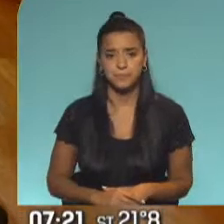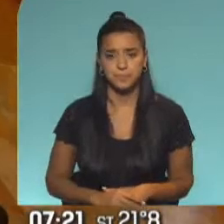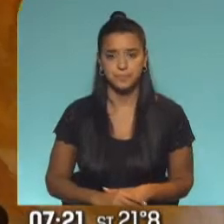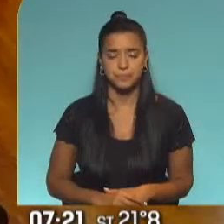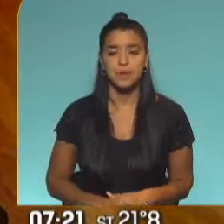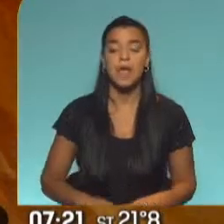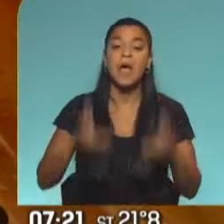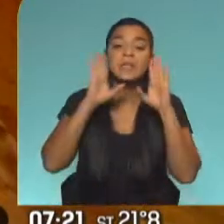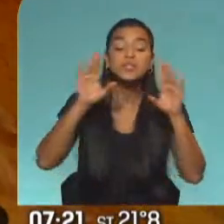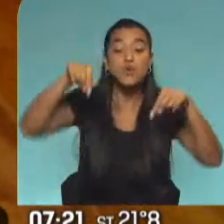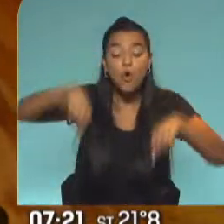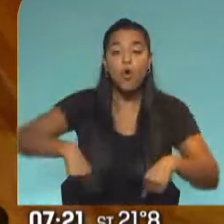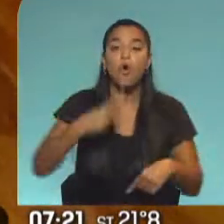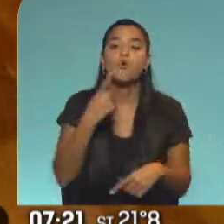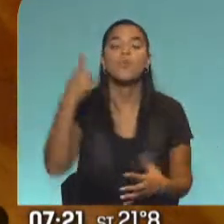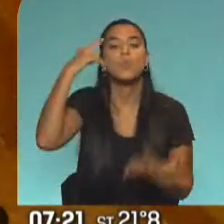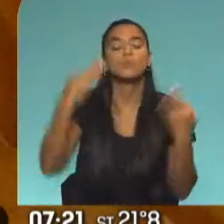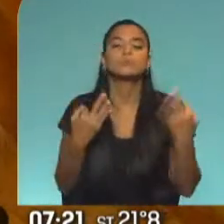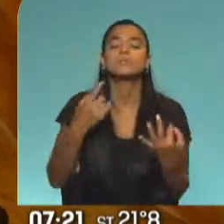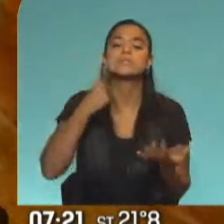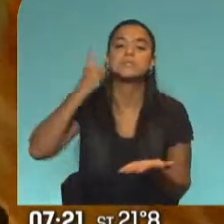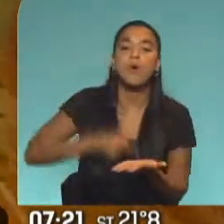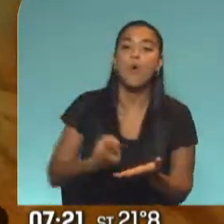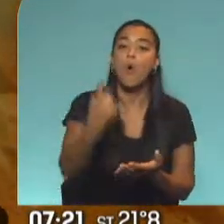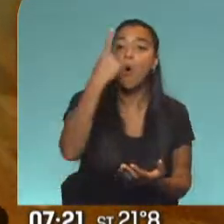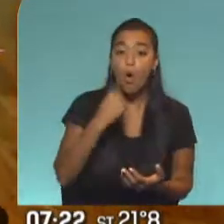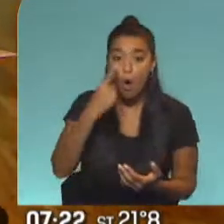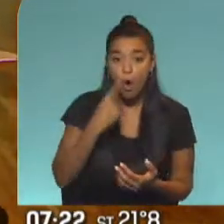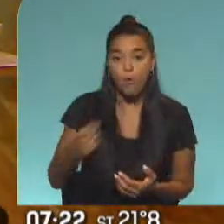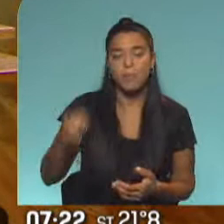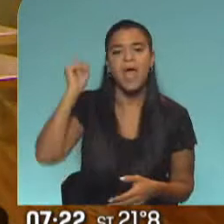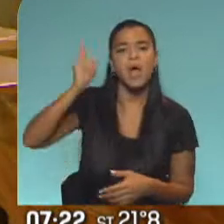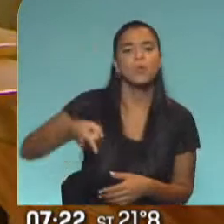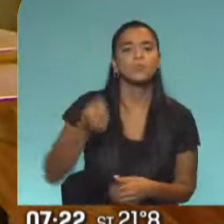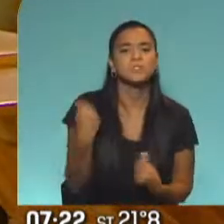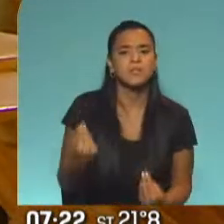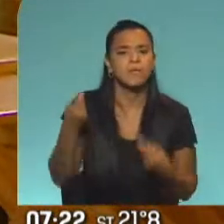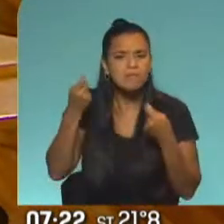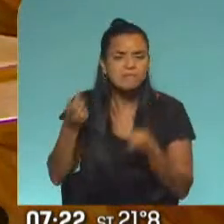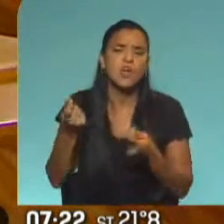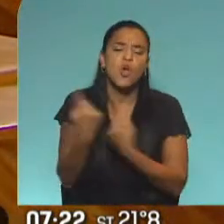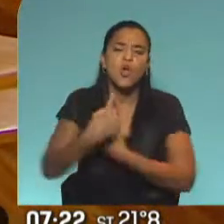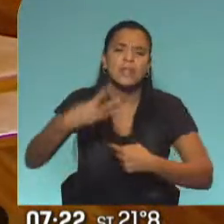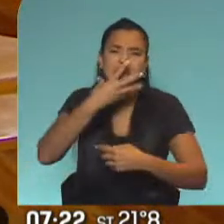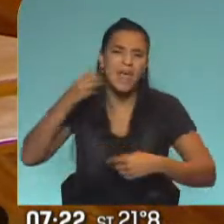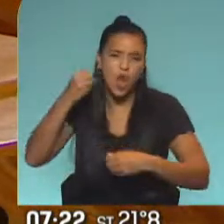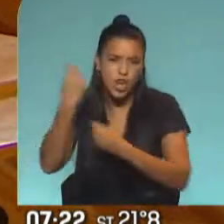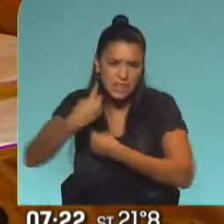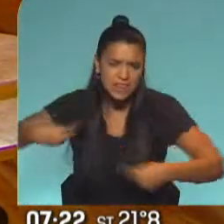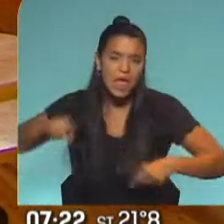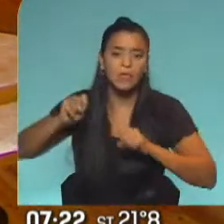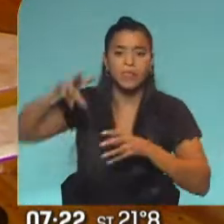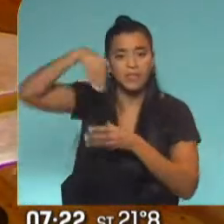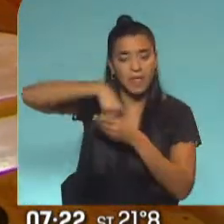Atención, hoy un pronunciamiento de la justicia sobre un hombre que estaba acusado de instigar actos terroristas en nuestro país. A ver,